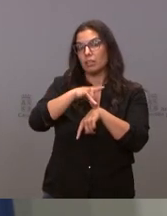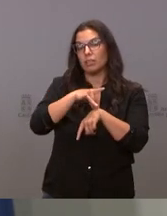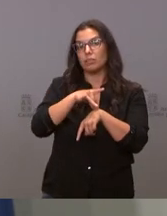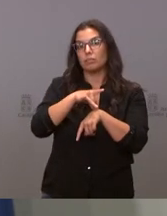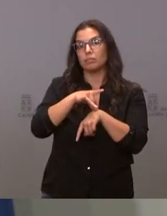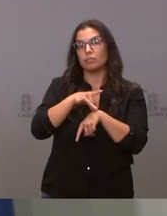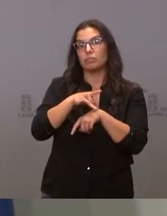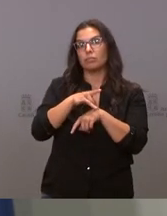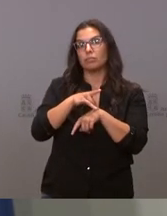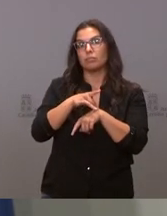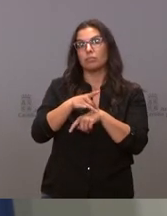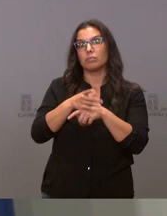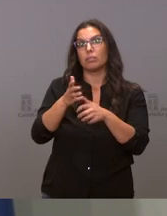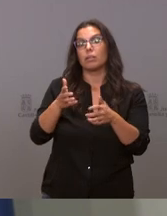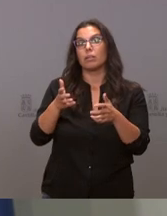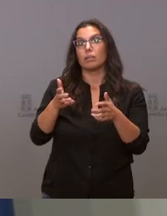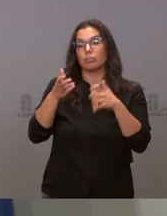que gana 10.000 euros al mes